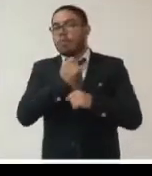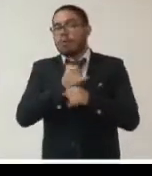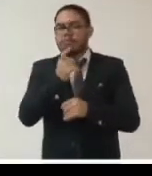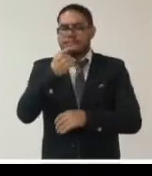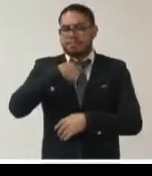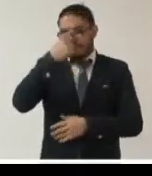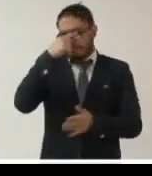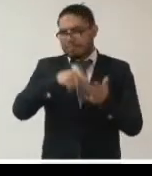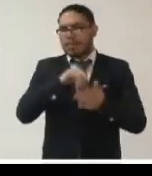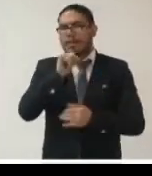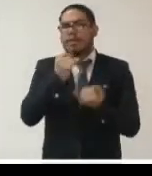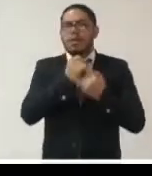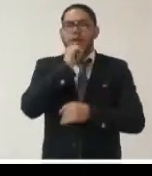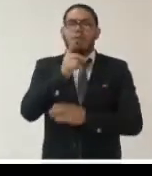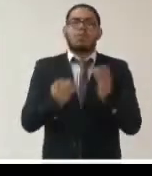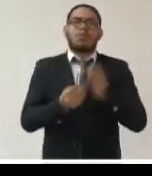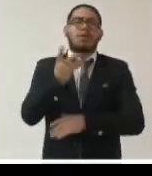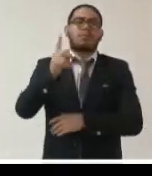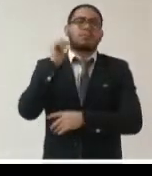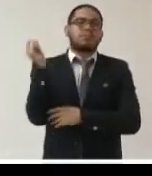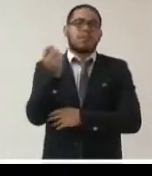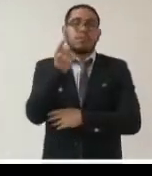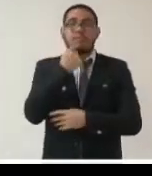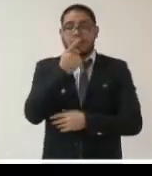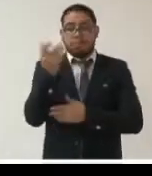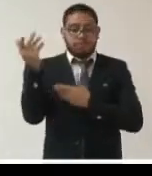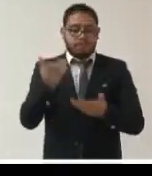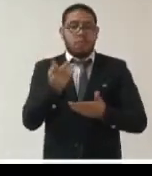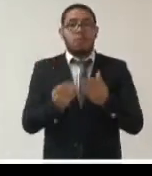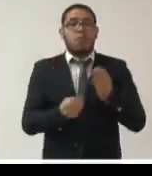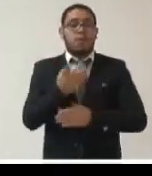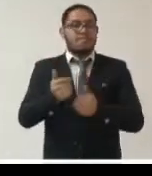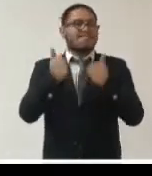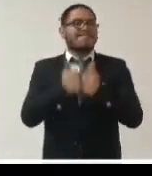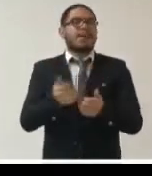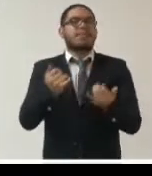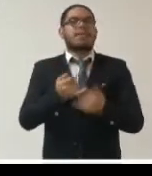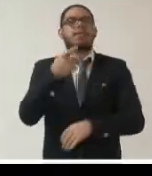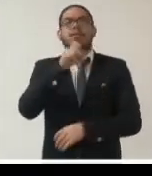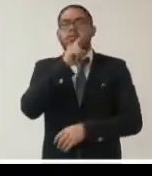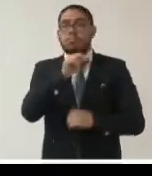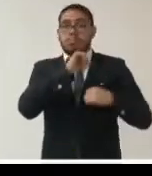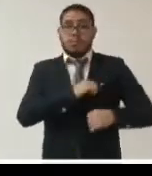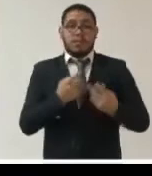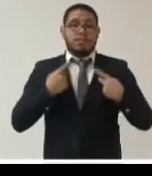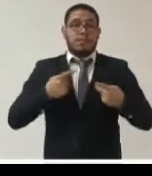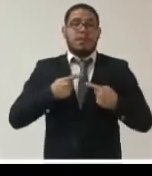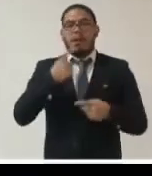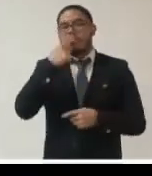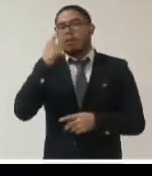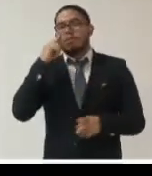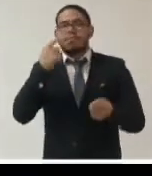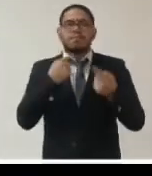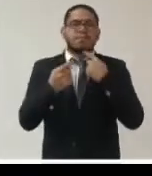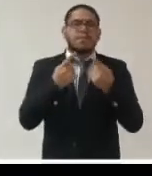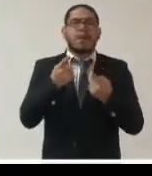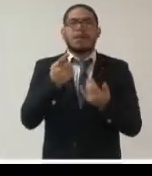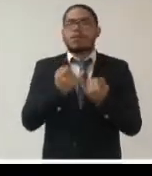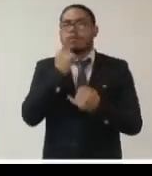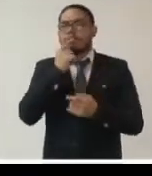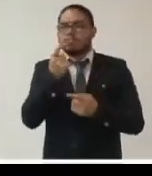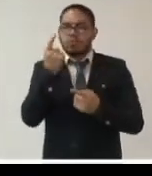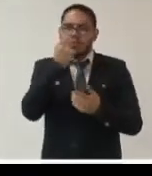inmersión en la digitalización ha venido para quedarse y ahí también las autoridades hemos tenido que dar criterios en cuanto a la utilización de datos